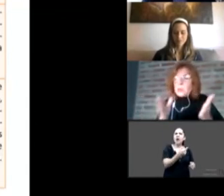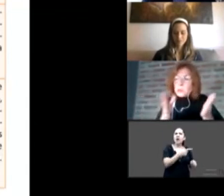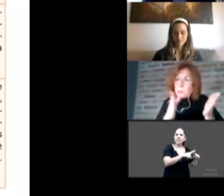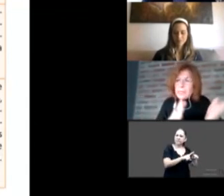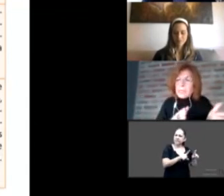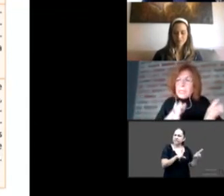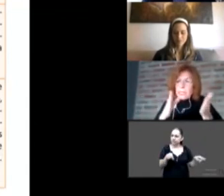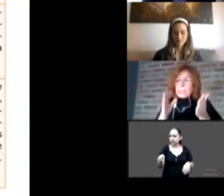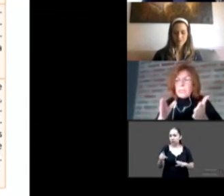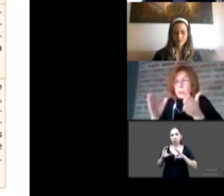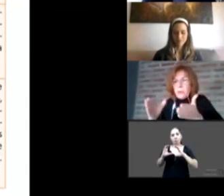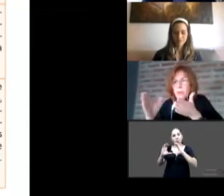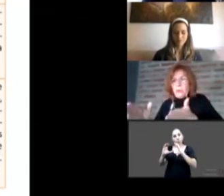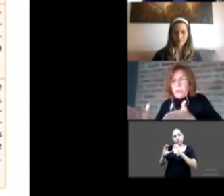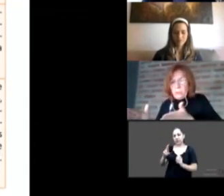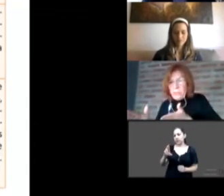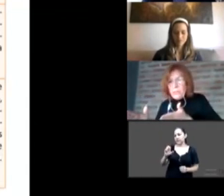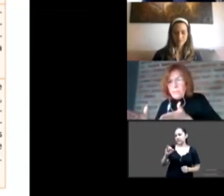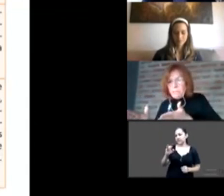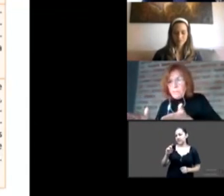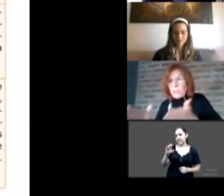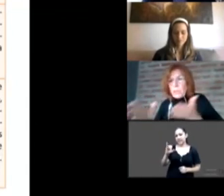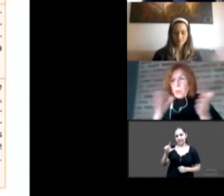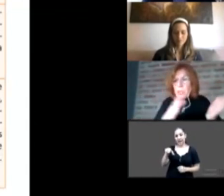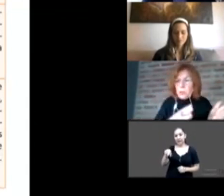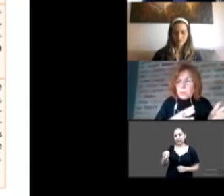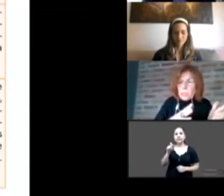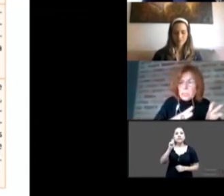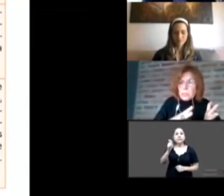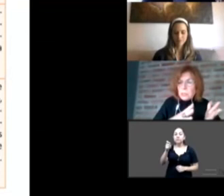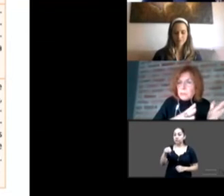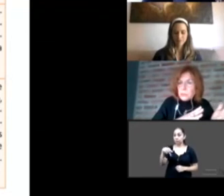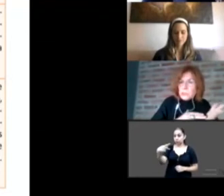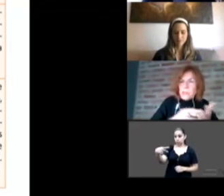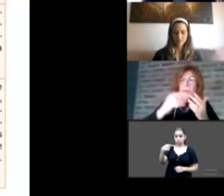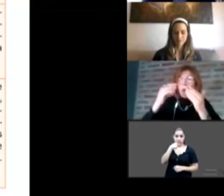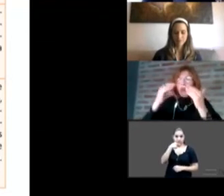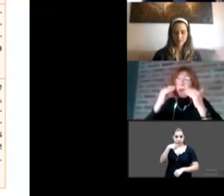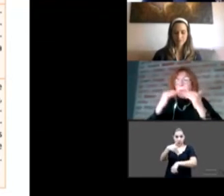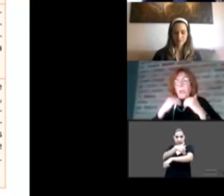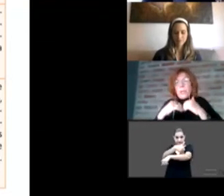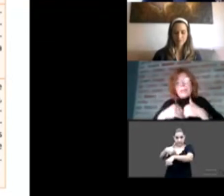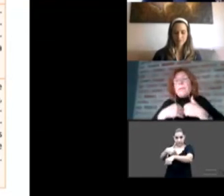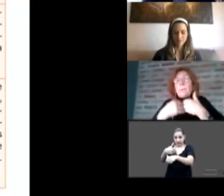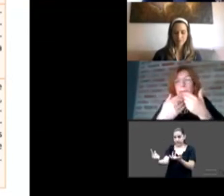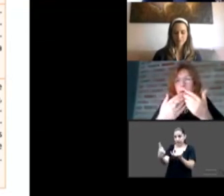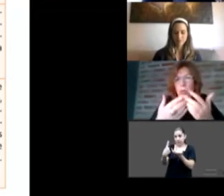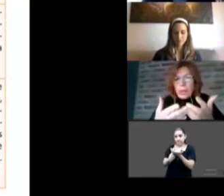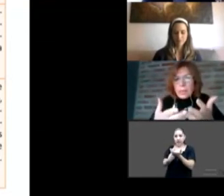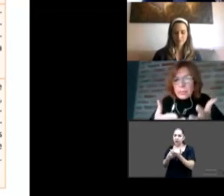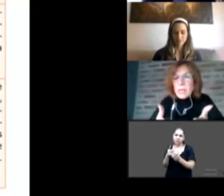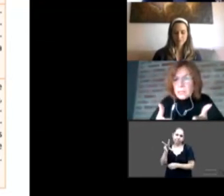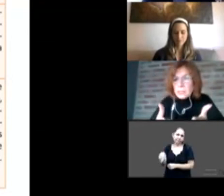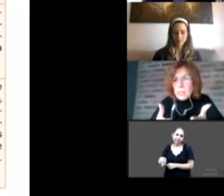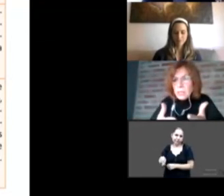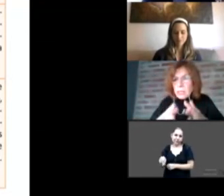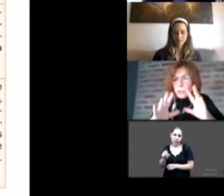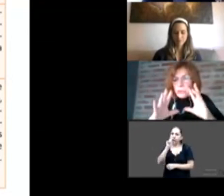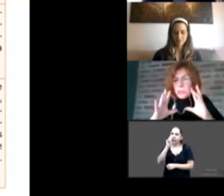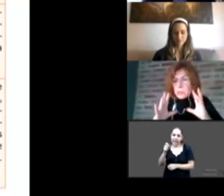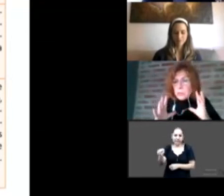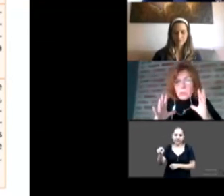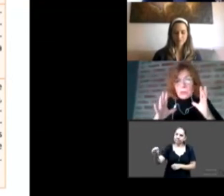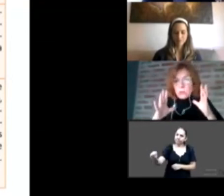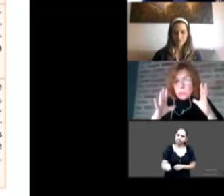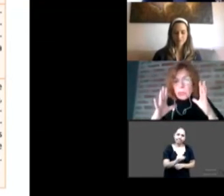suspende el derecho a vivir en familia. Los niños son separados de su familia de origen, van a una residencia, y